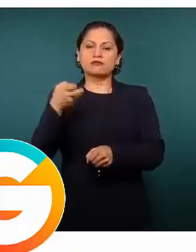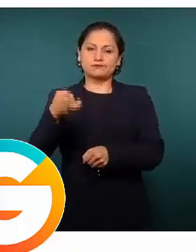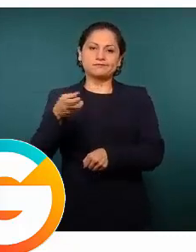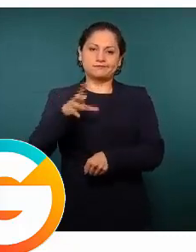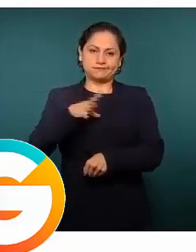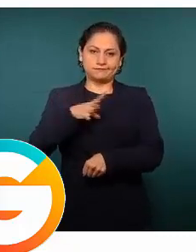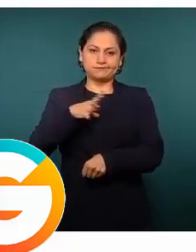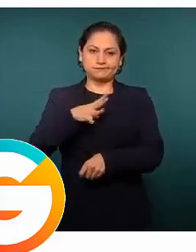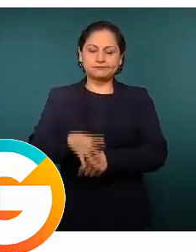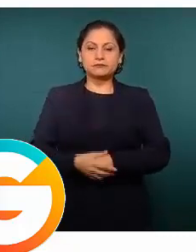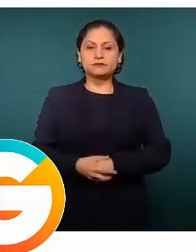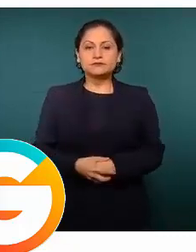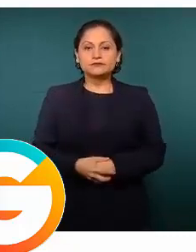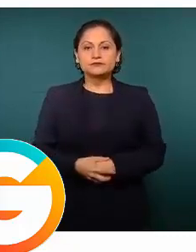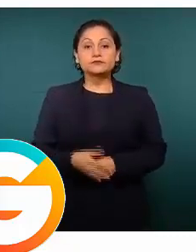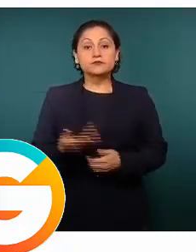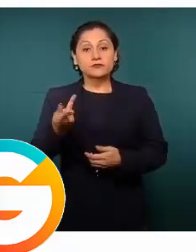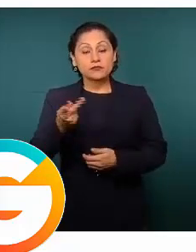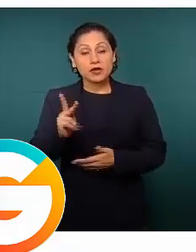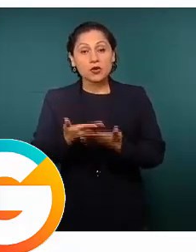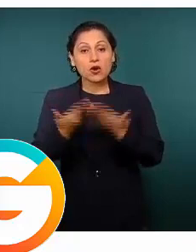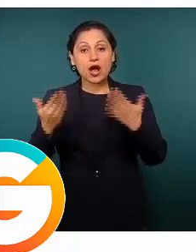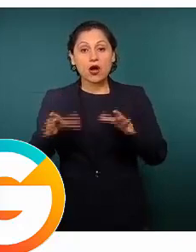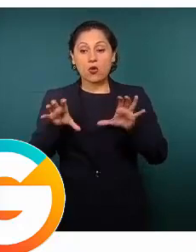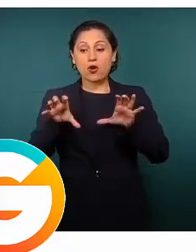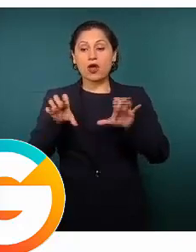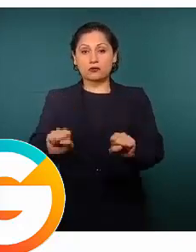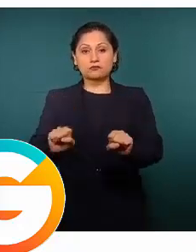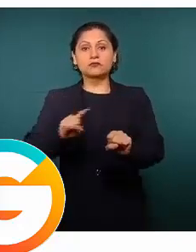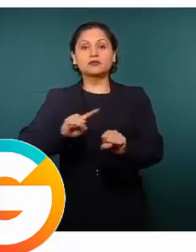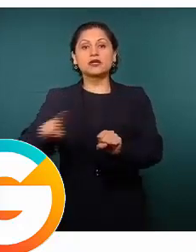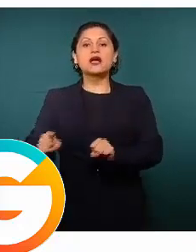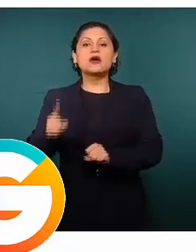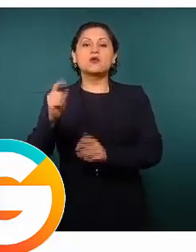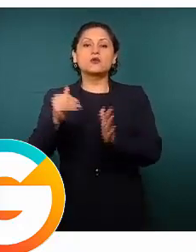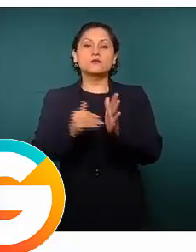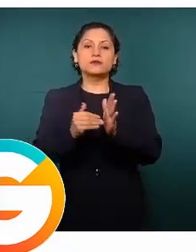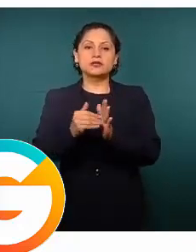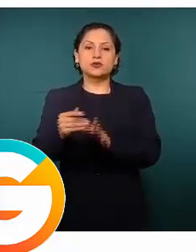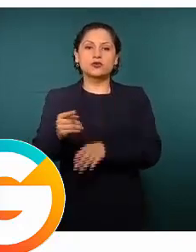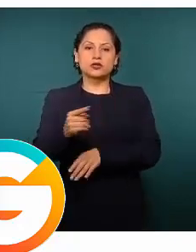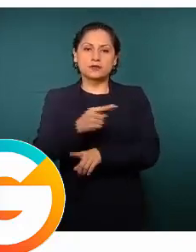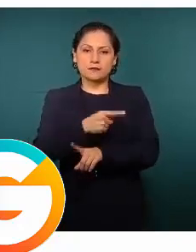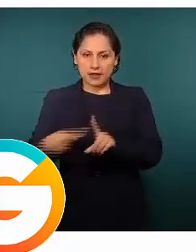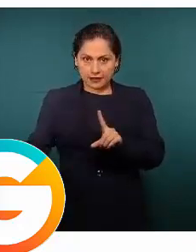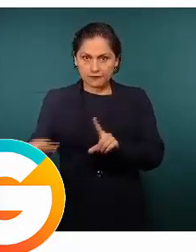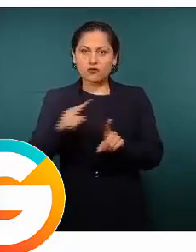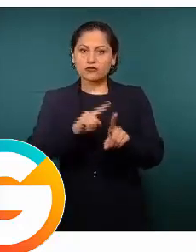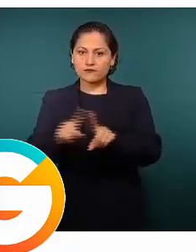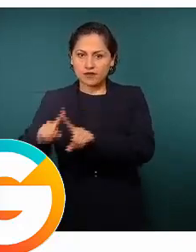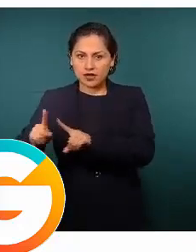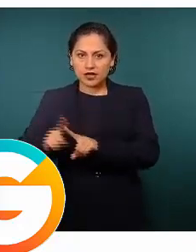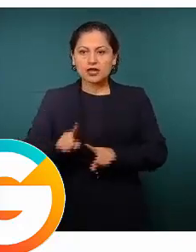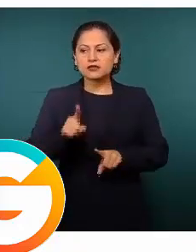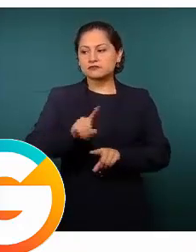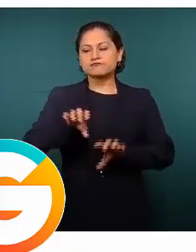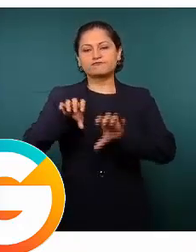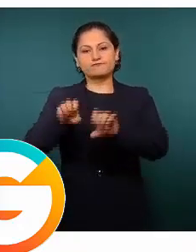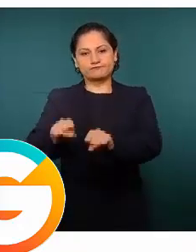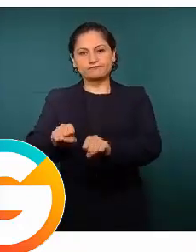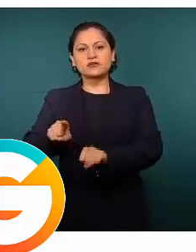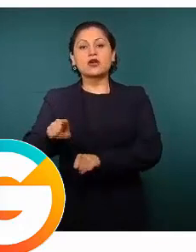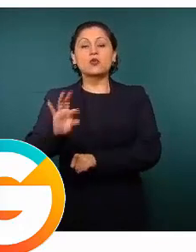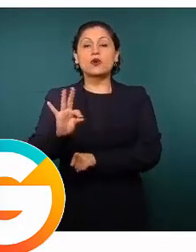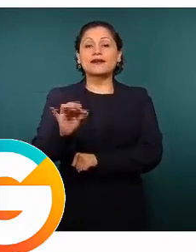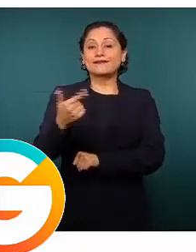recuperado más de un millón y medio de litros de hidrocarburo, asegurado 47 inmuebles